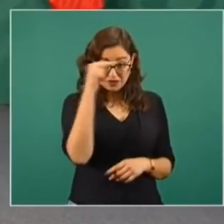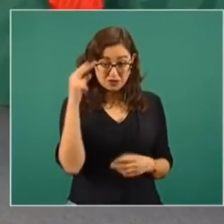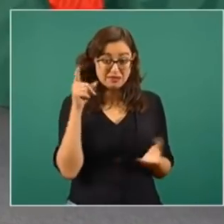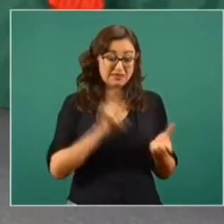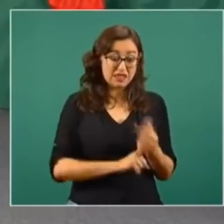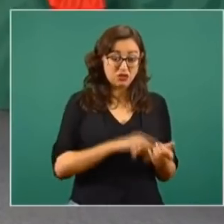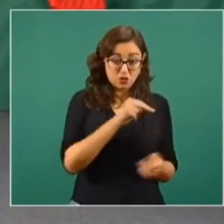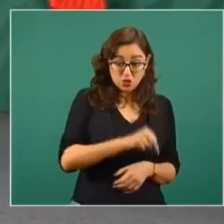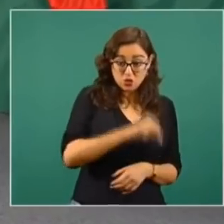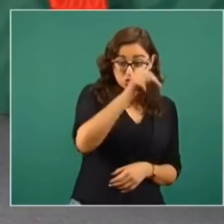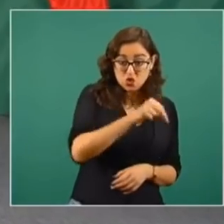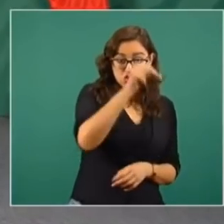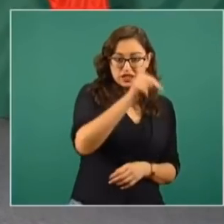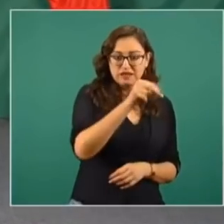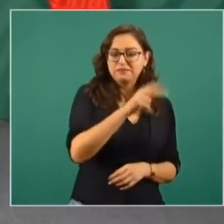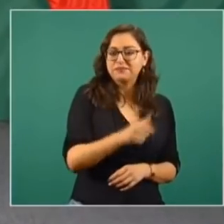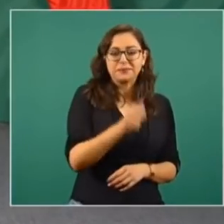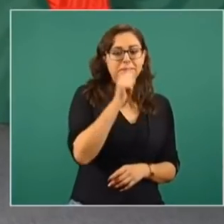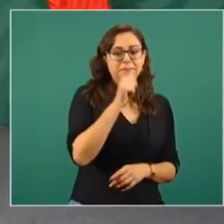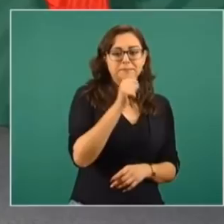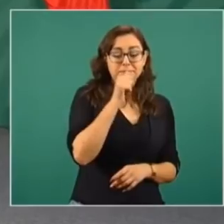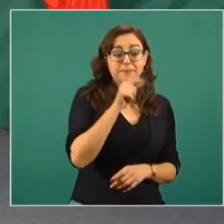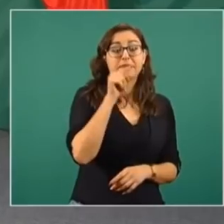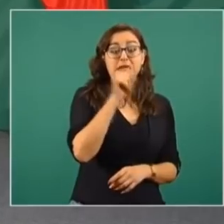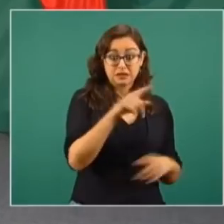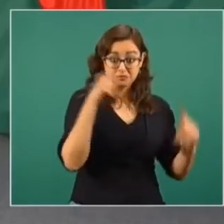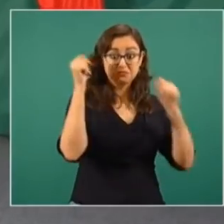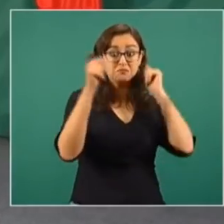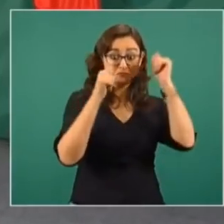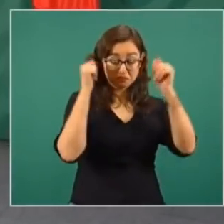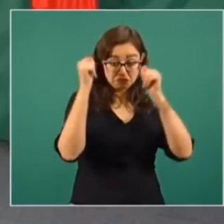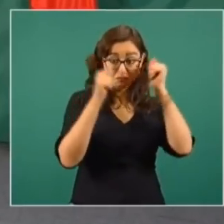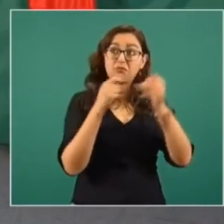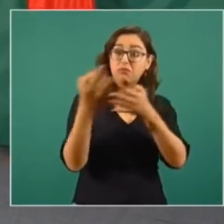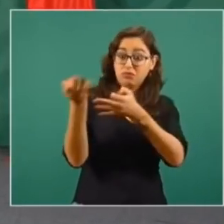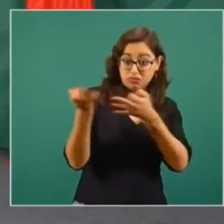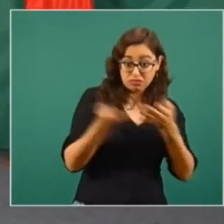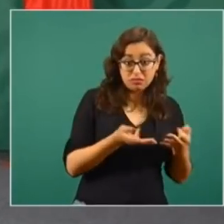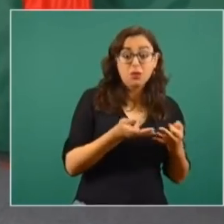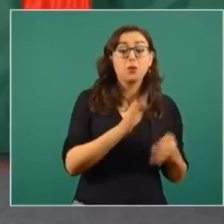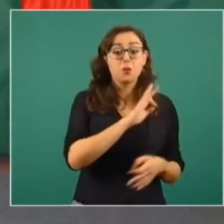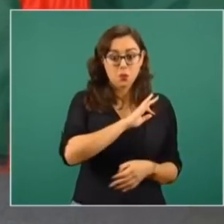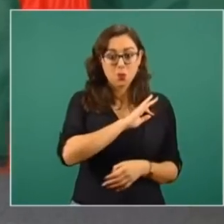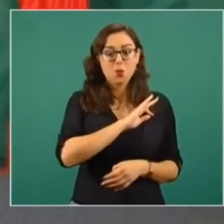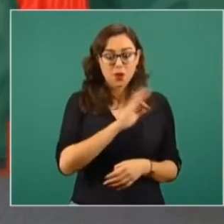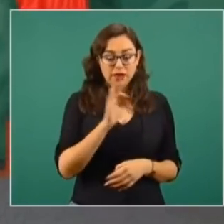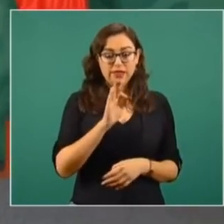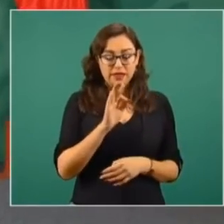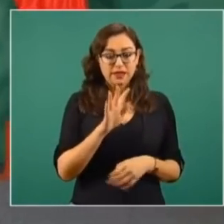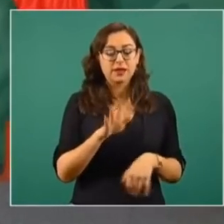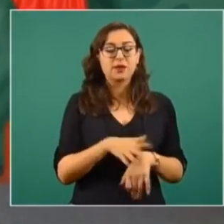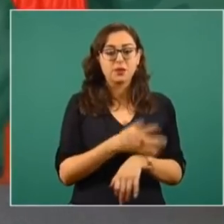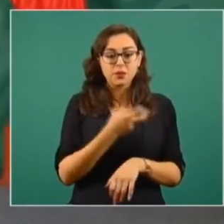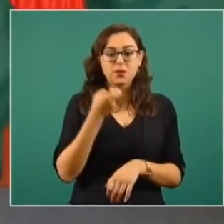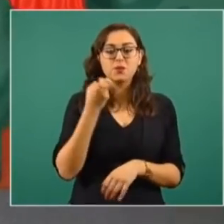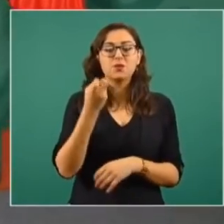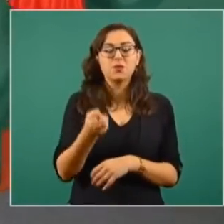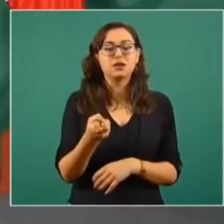desarrollo y hay un gran potencial turístico, por eso ya estamos